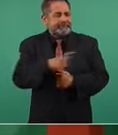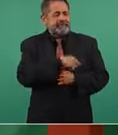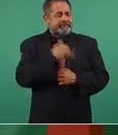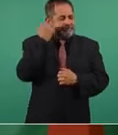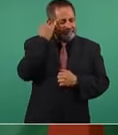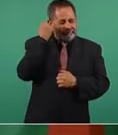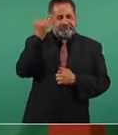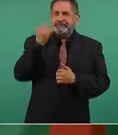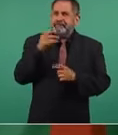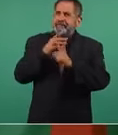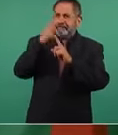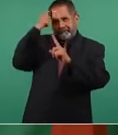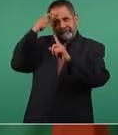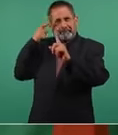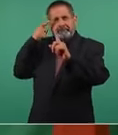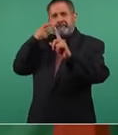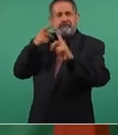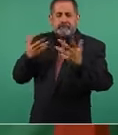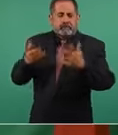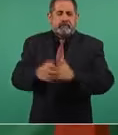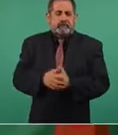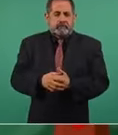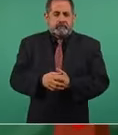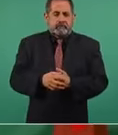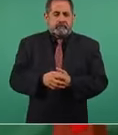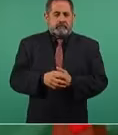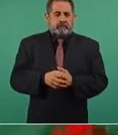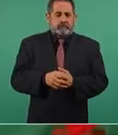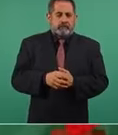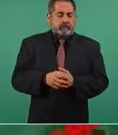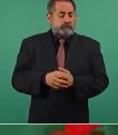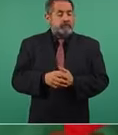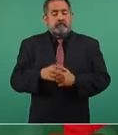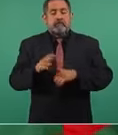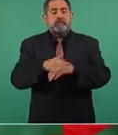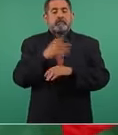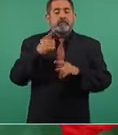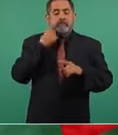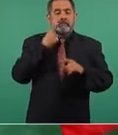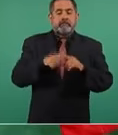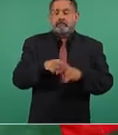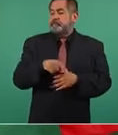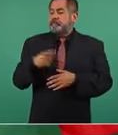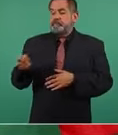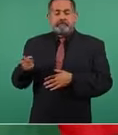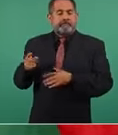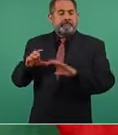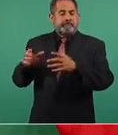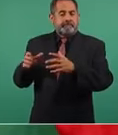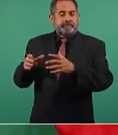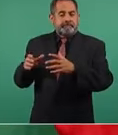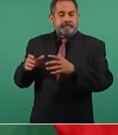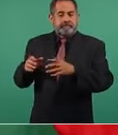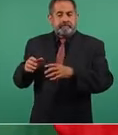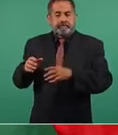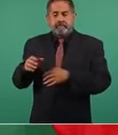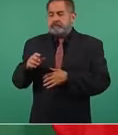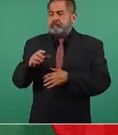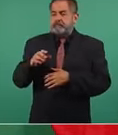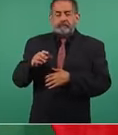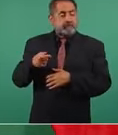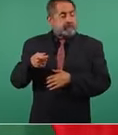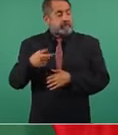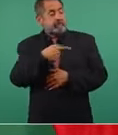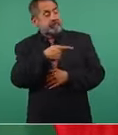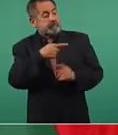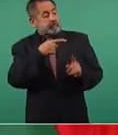Porque también en el flanco izquierdo se dice si hay clase media, luego entonces